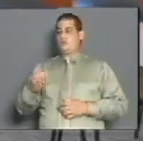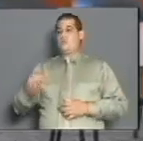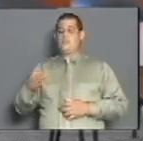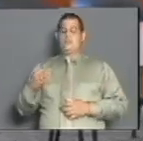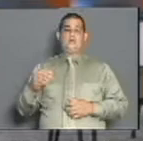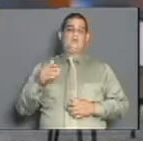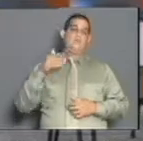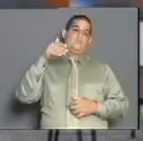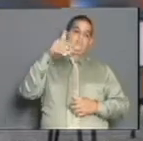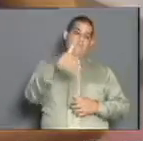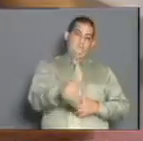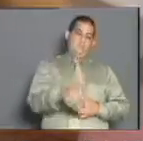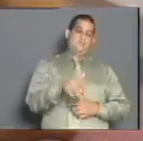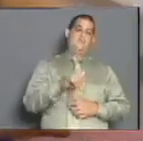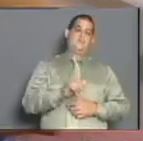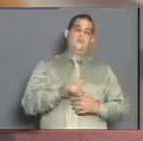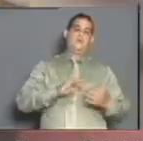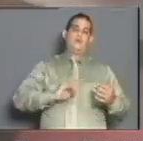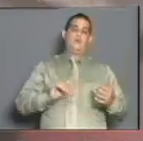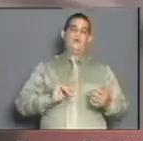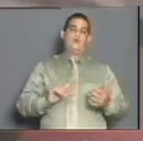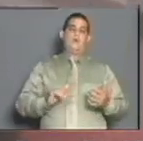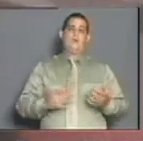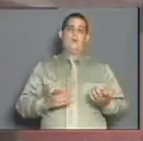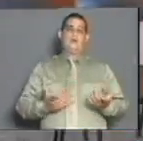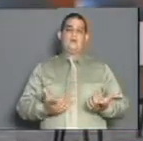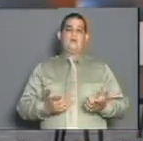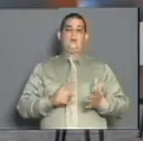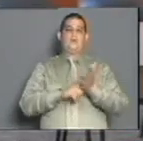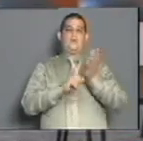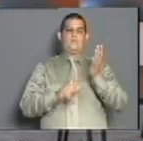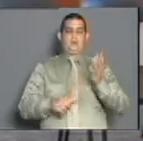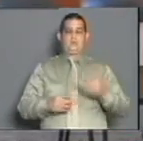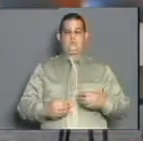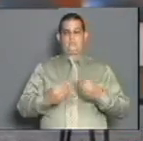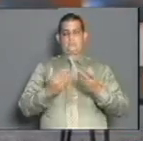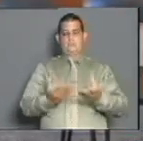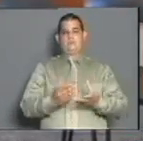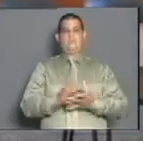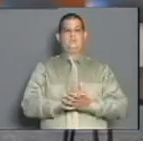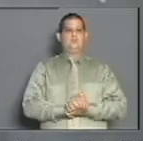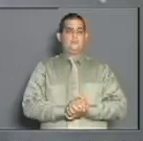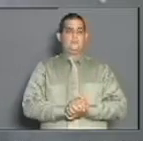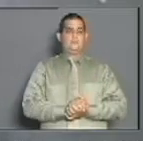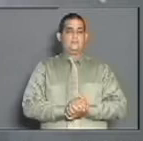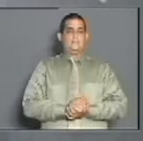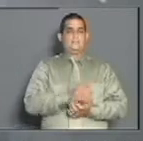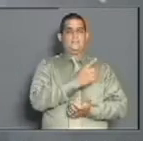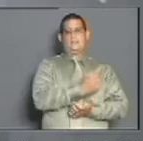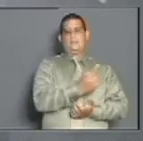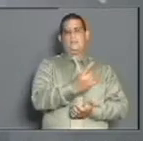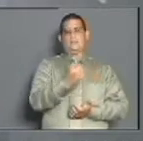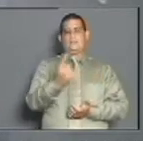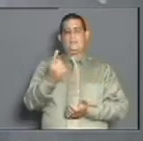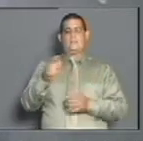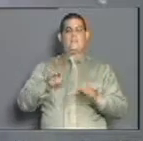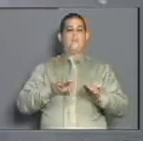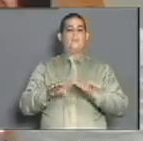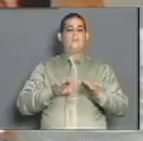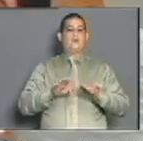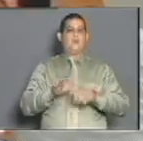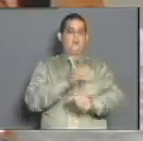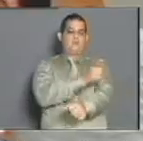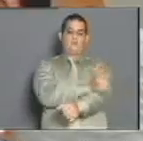hacia los centros internos y los portadores energéticos. De igual manera se realiza en cada enseñanza la preparación de los